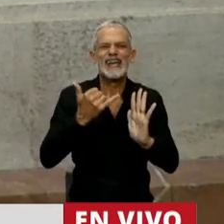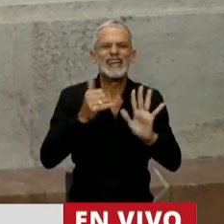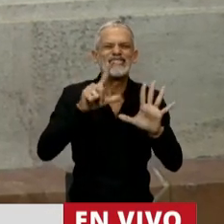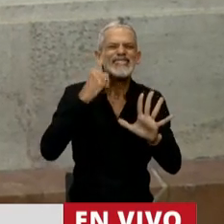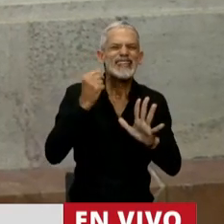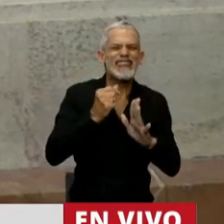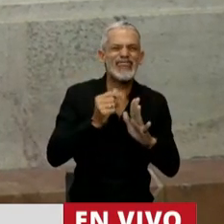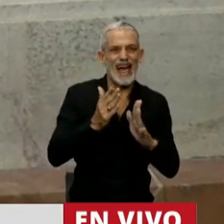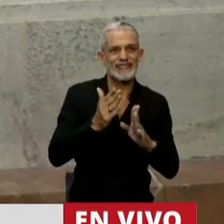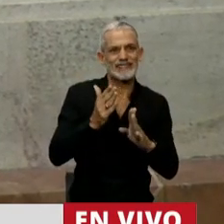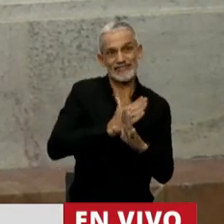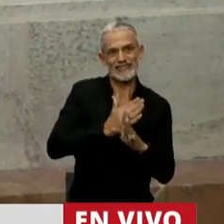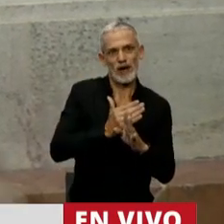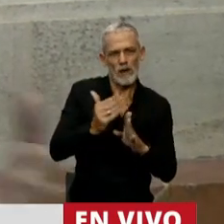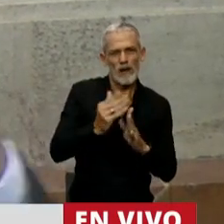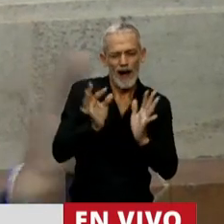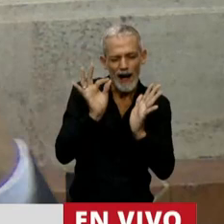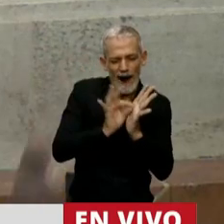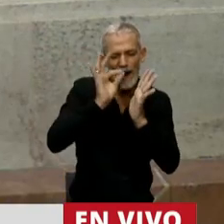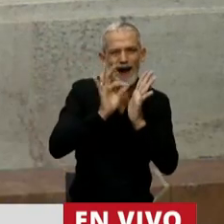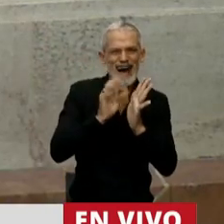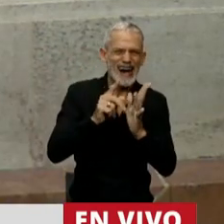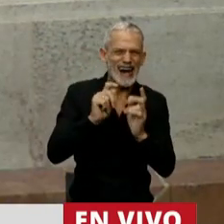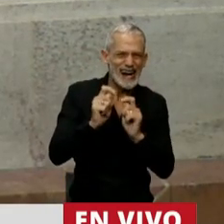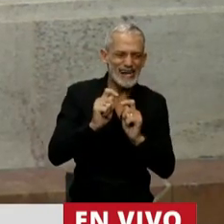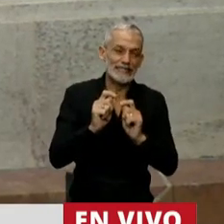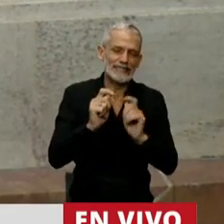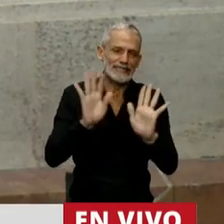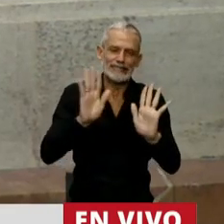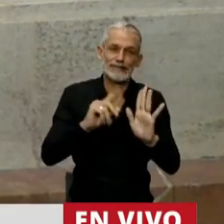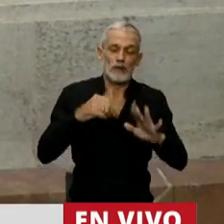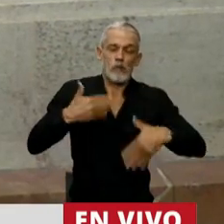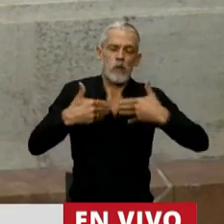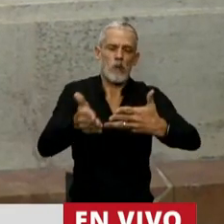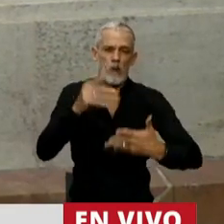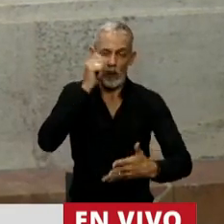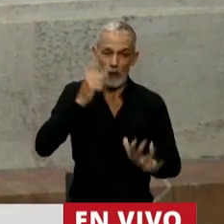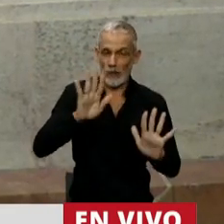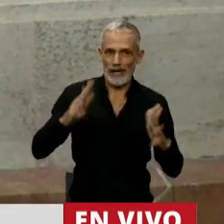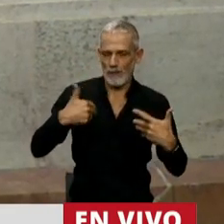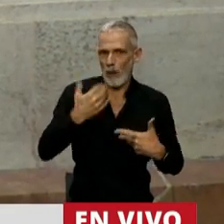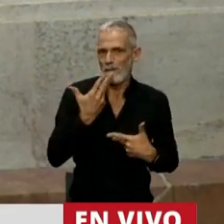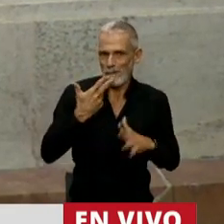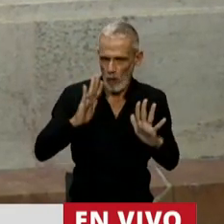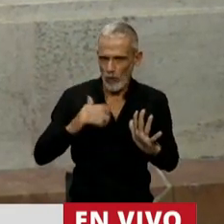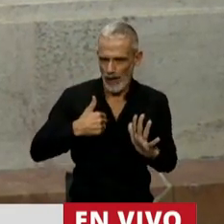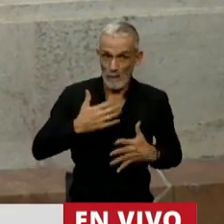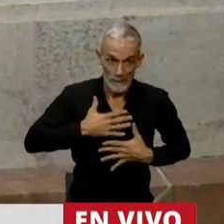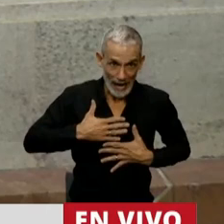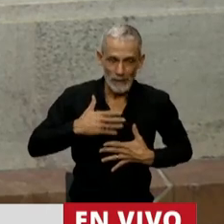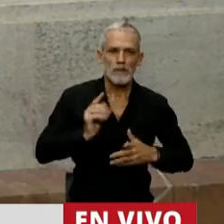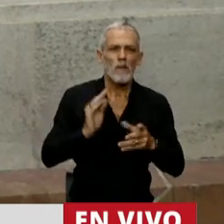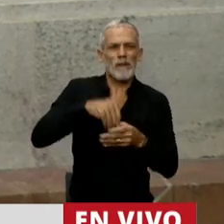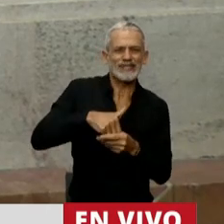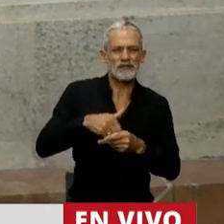7 días para hacer una observación, pero bueno, esto fue todo demasiado express para mi gusto. Me hubiera gustado participar